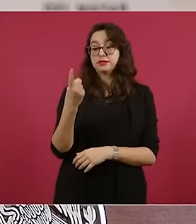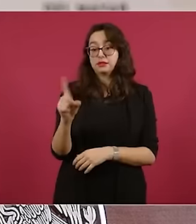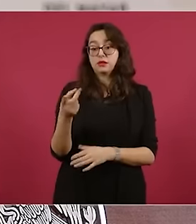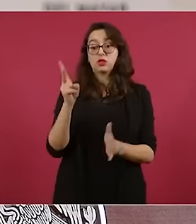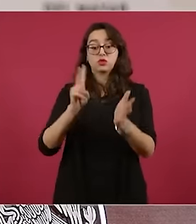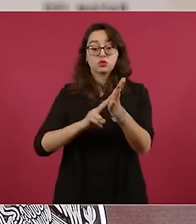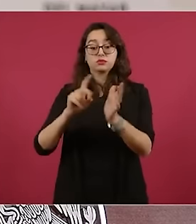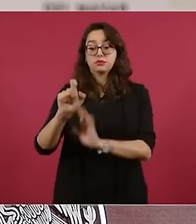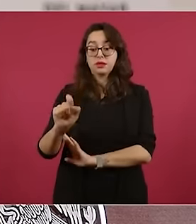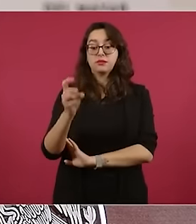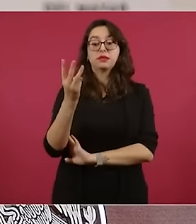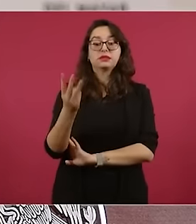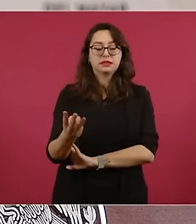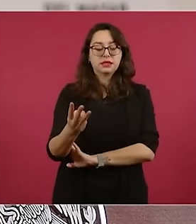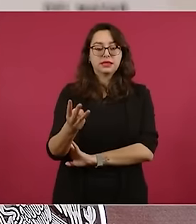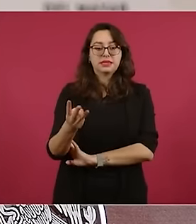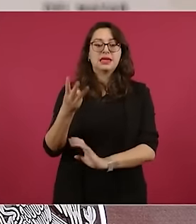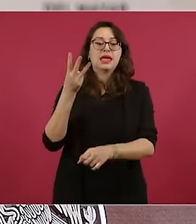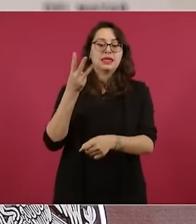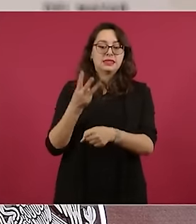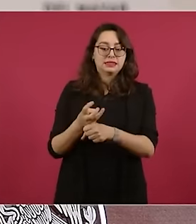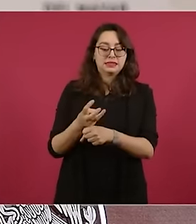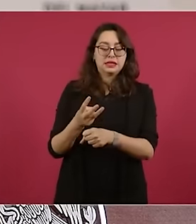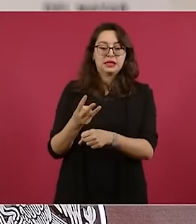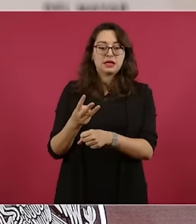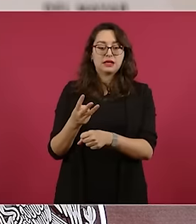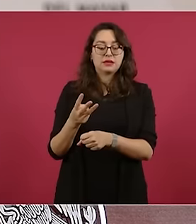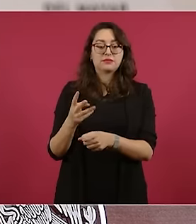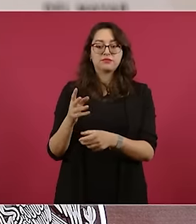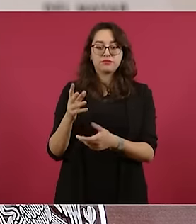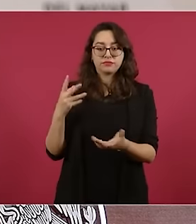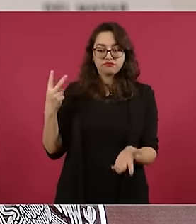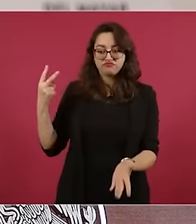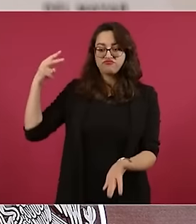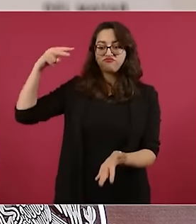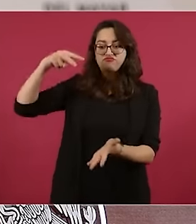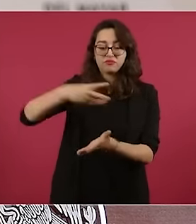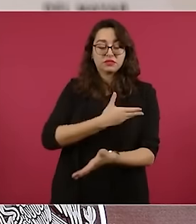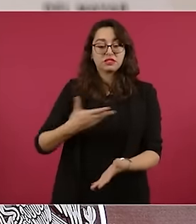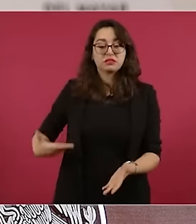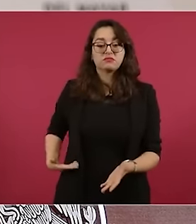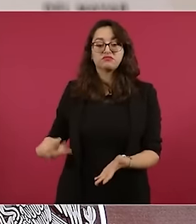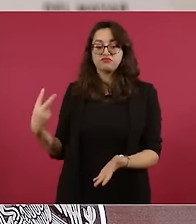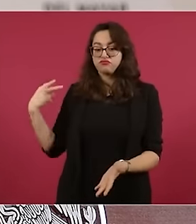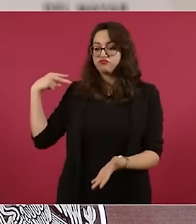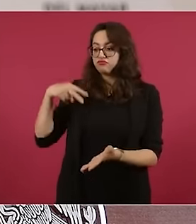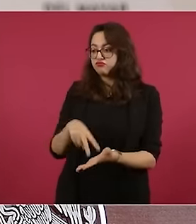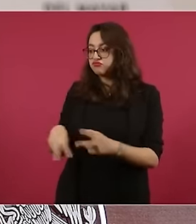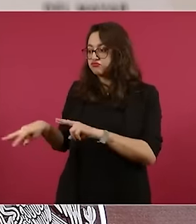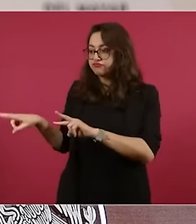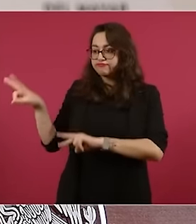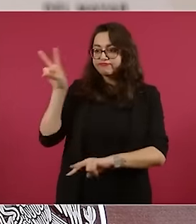fue al acueducto, el Cuchillo 2, y se llevó a cabo el